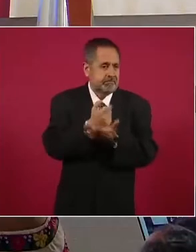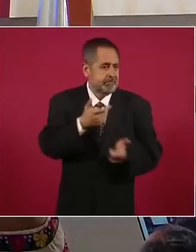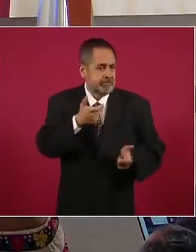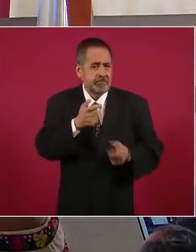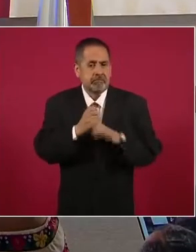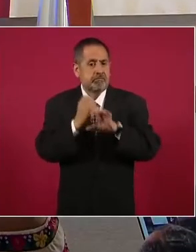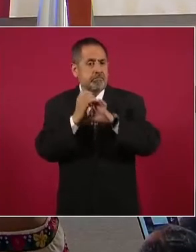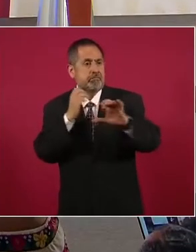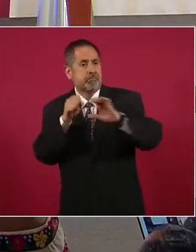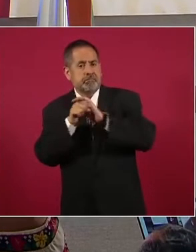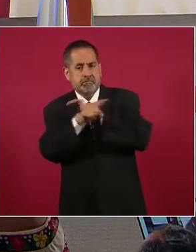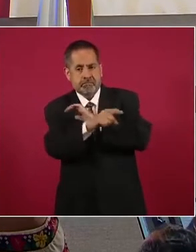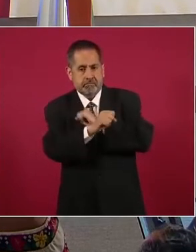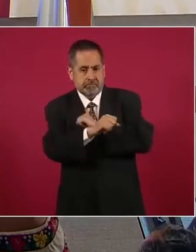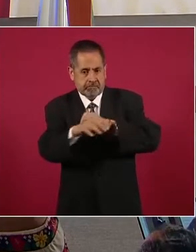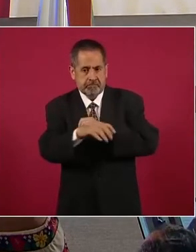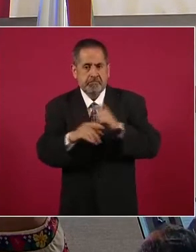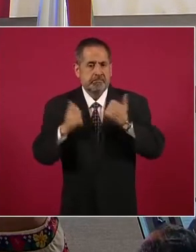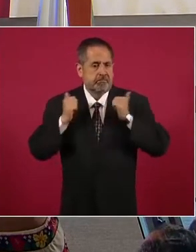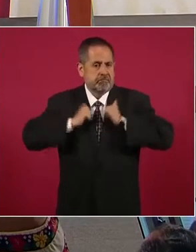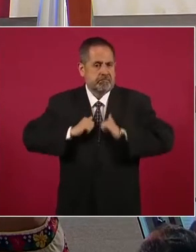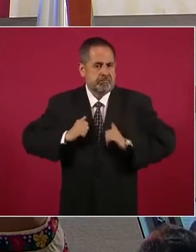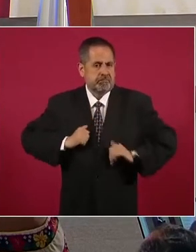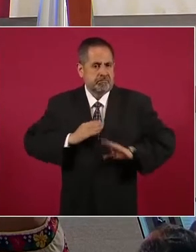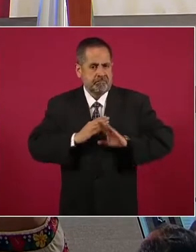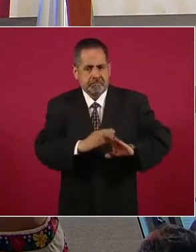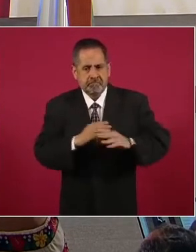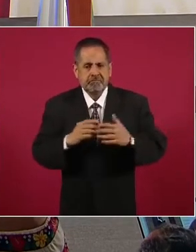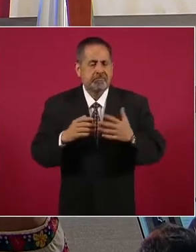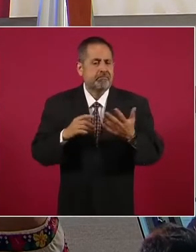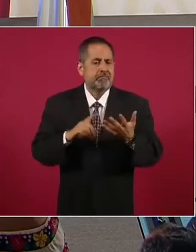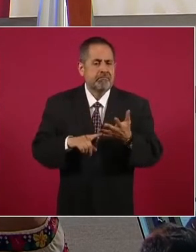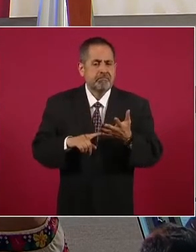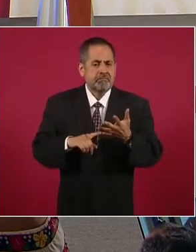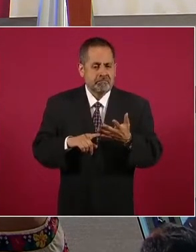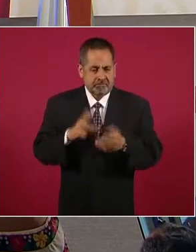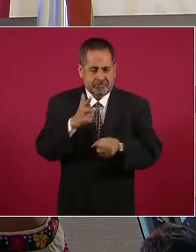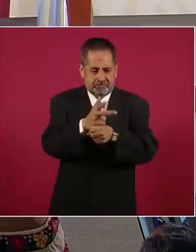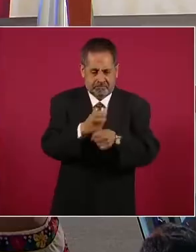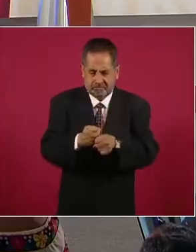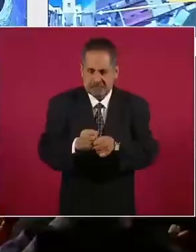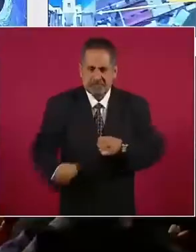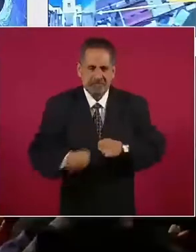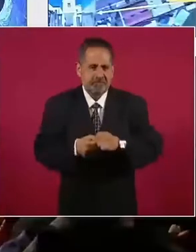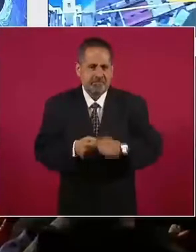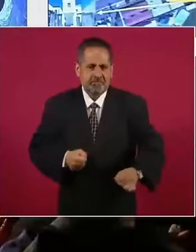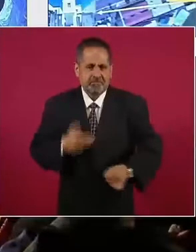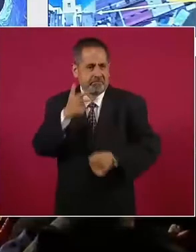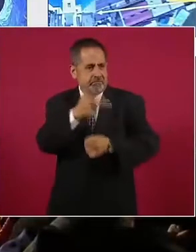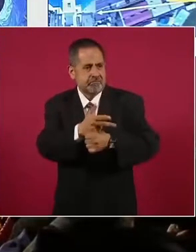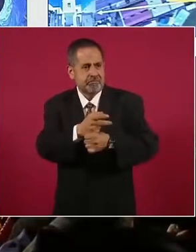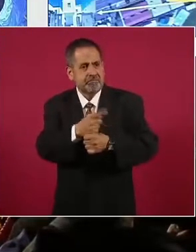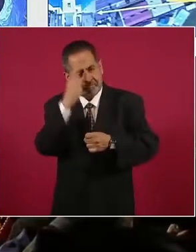lanzagranadas, chalecos tácticos, tripié para arma larga, entre otros